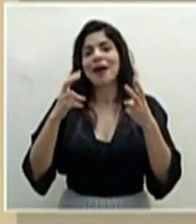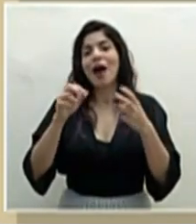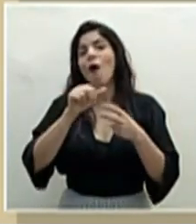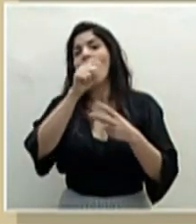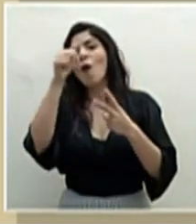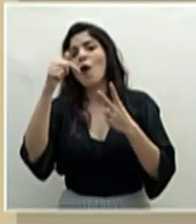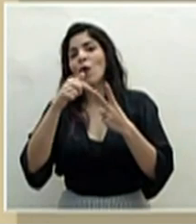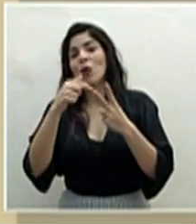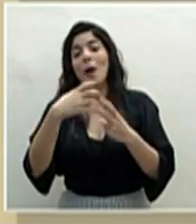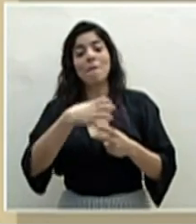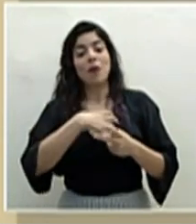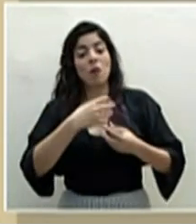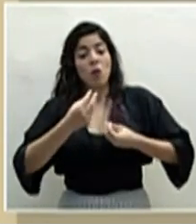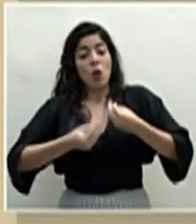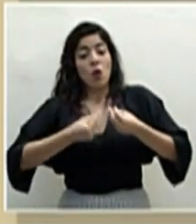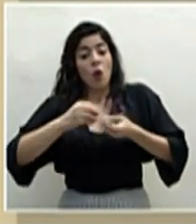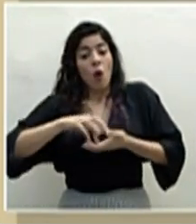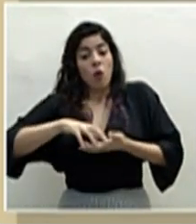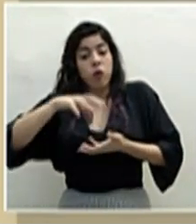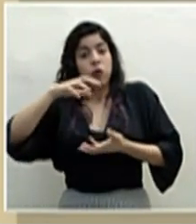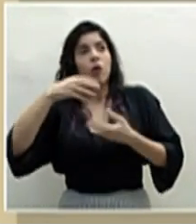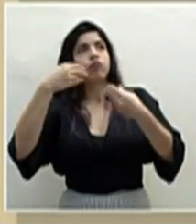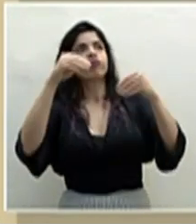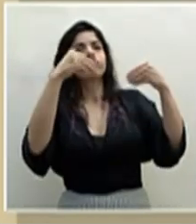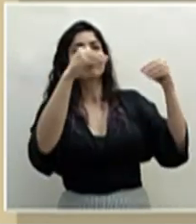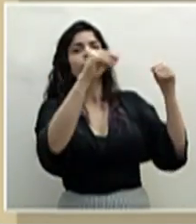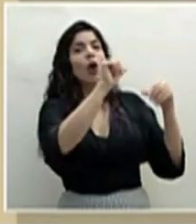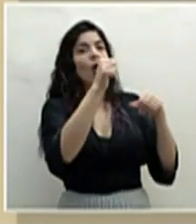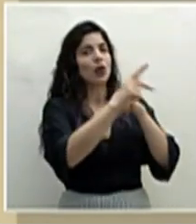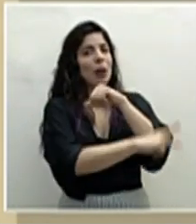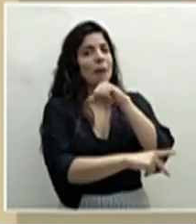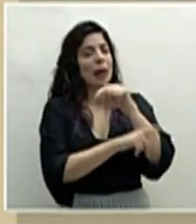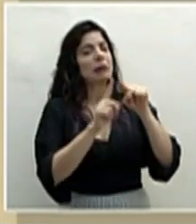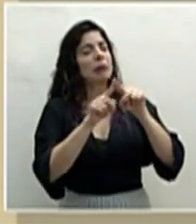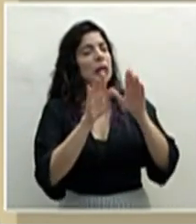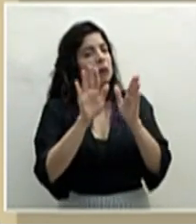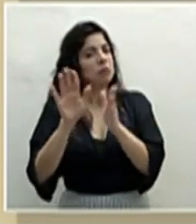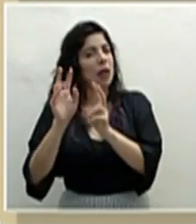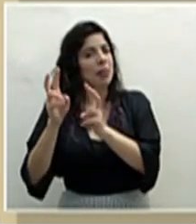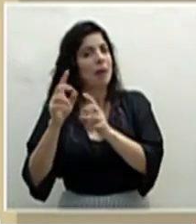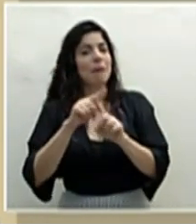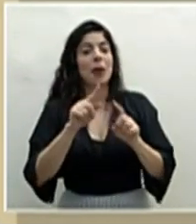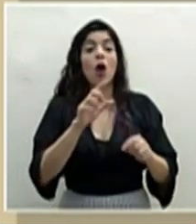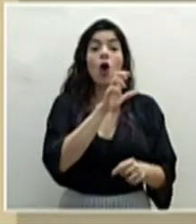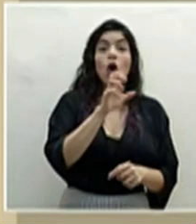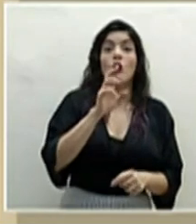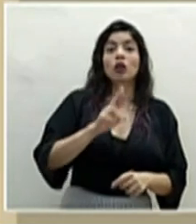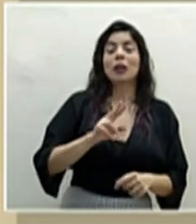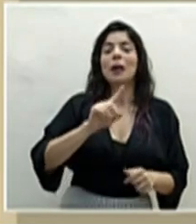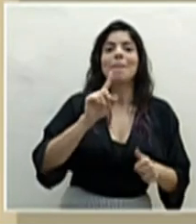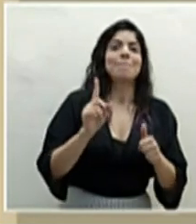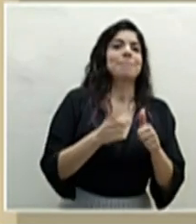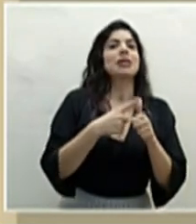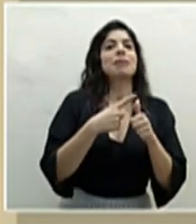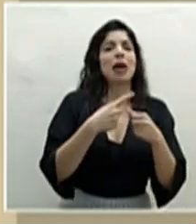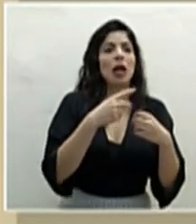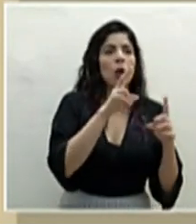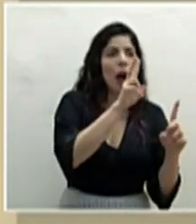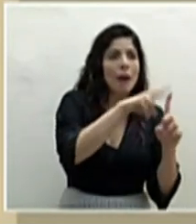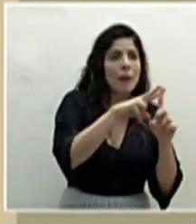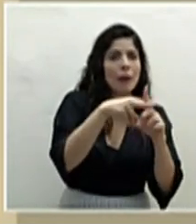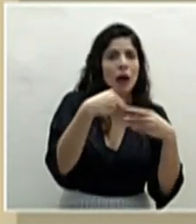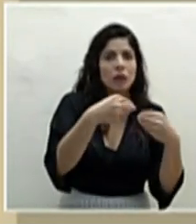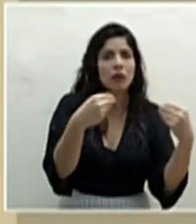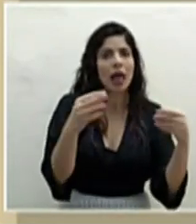de poder producir suficiente para otros países, pero obviamente Costa Rica será el primer lugar donde se aplicará